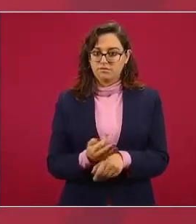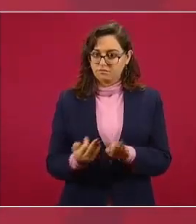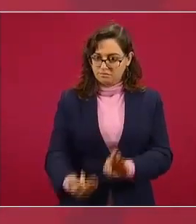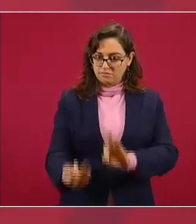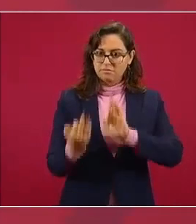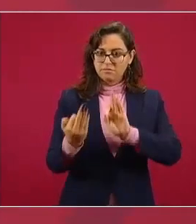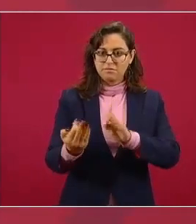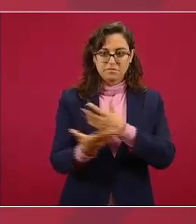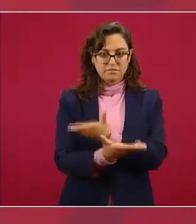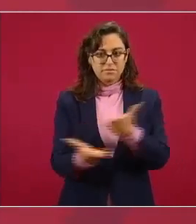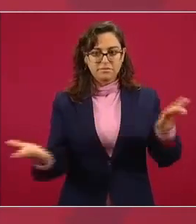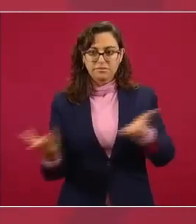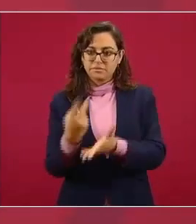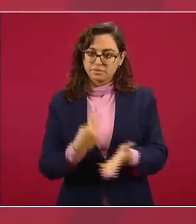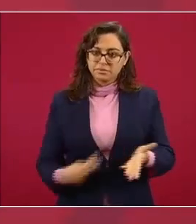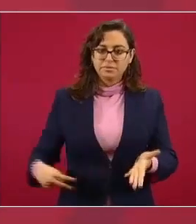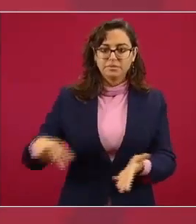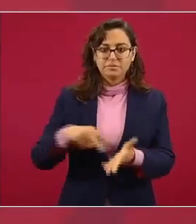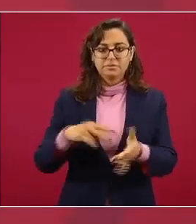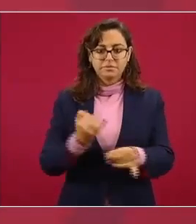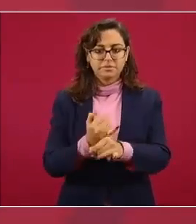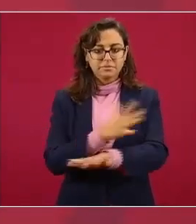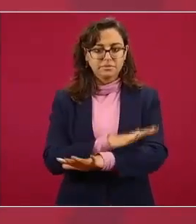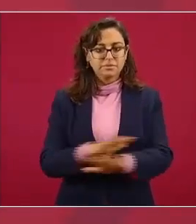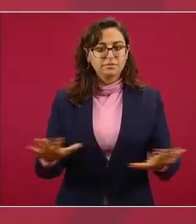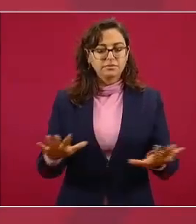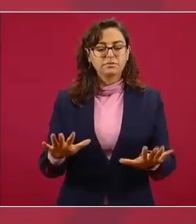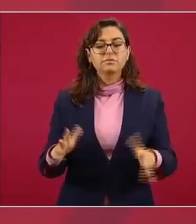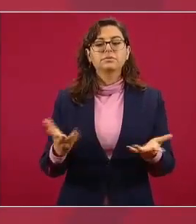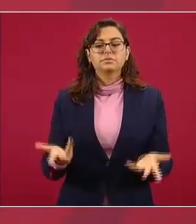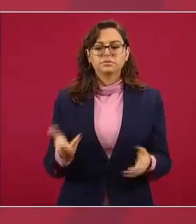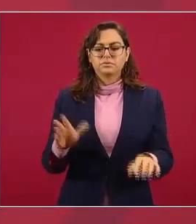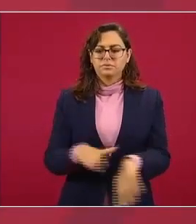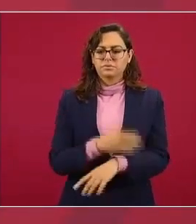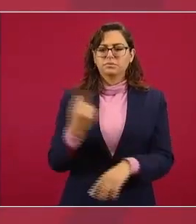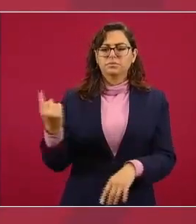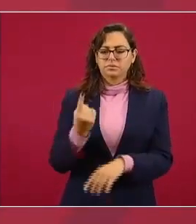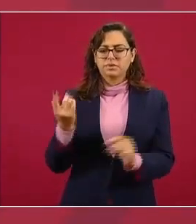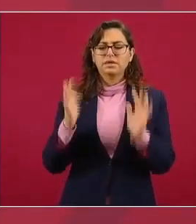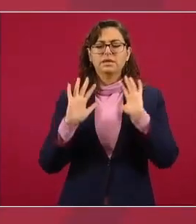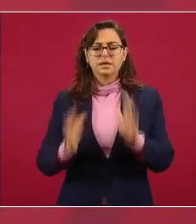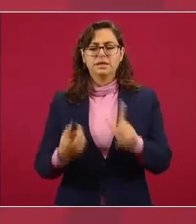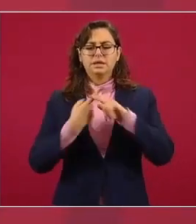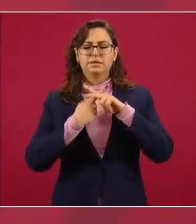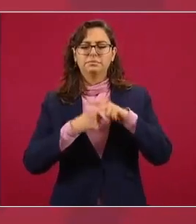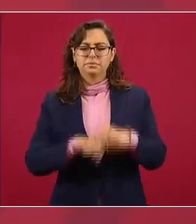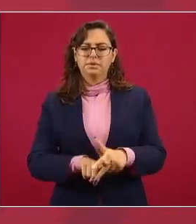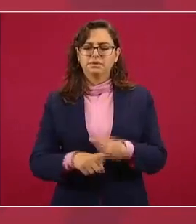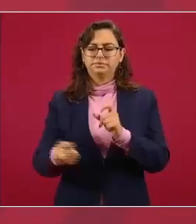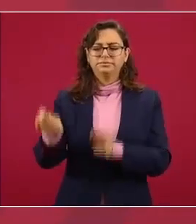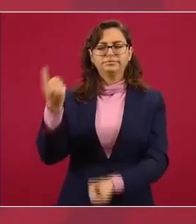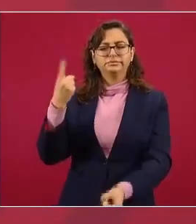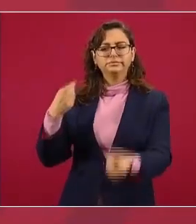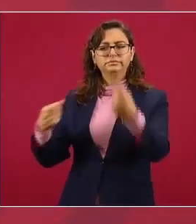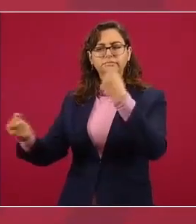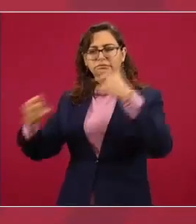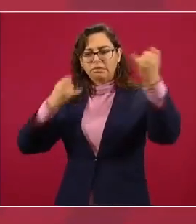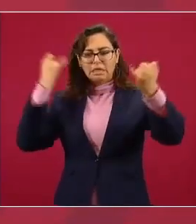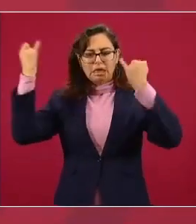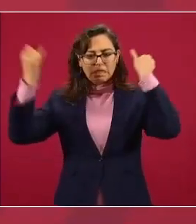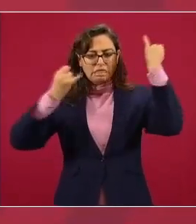por las posibles especulaciones o conjeturas